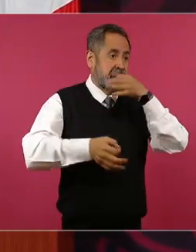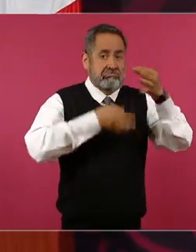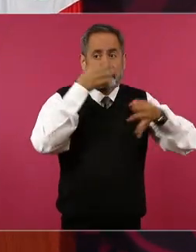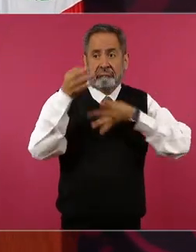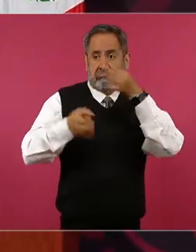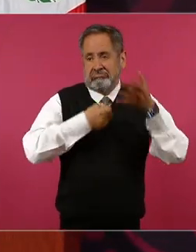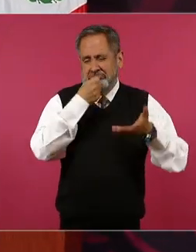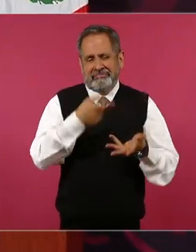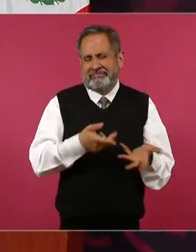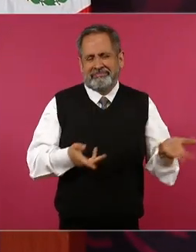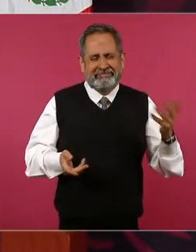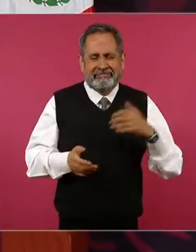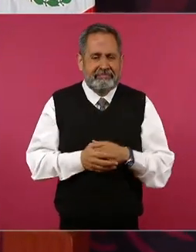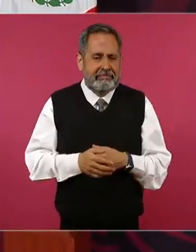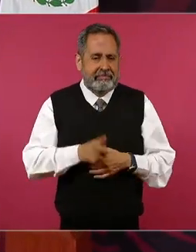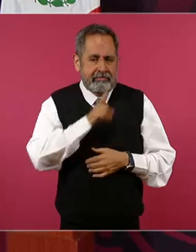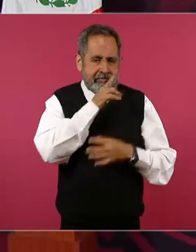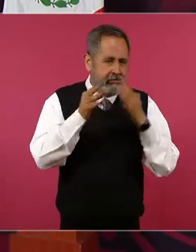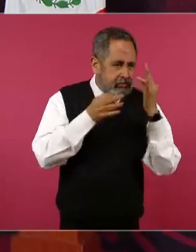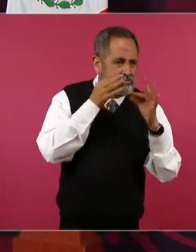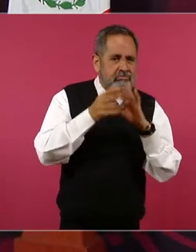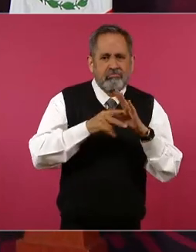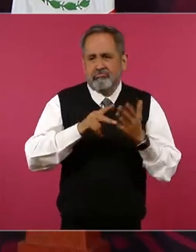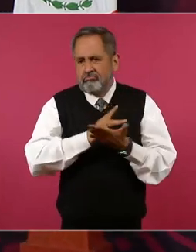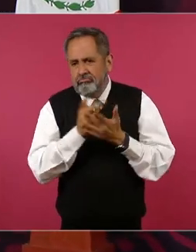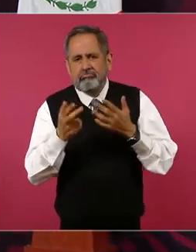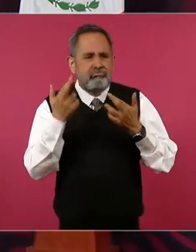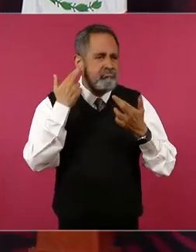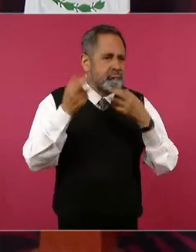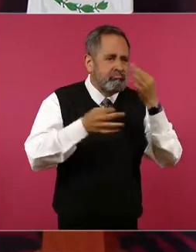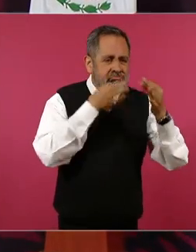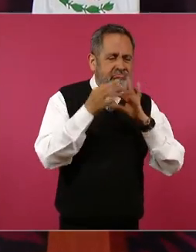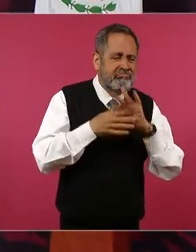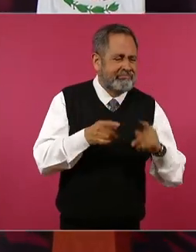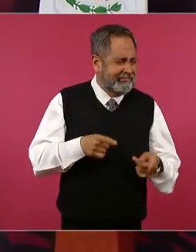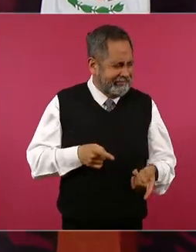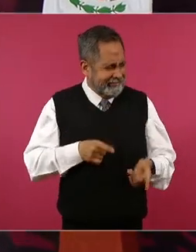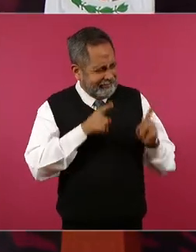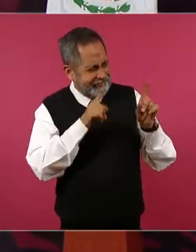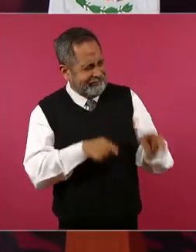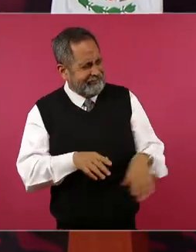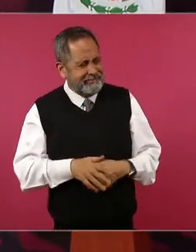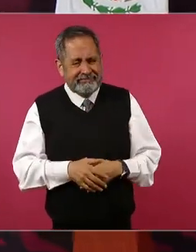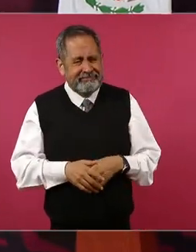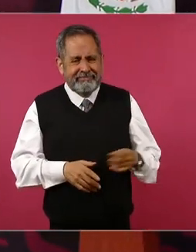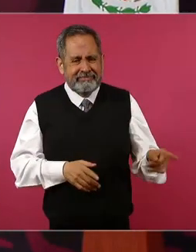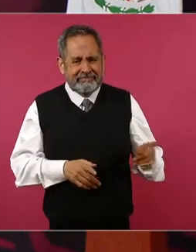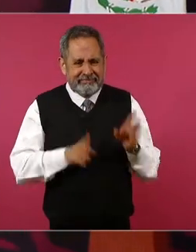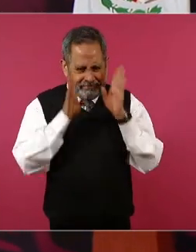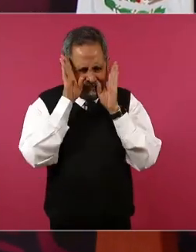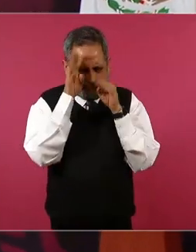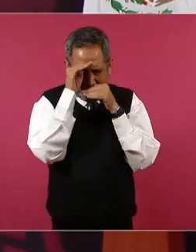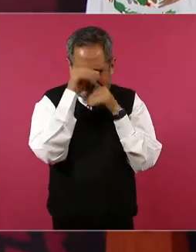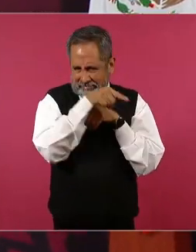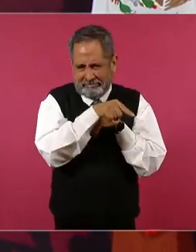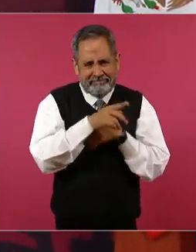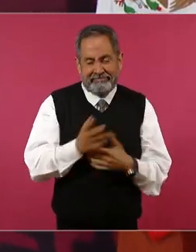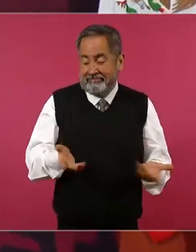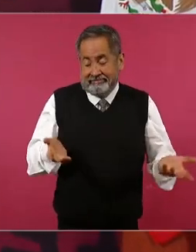noticieros programas de radio de televisión son muy limitados con todo respeto